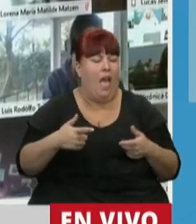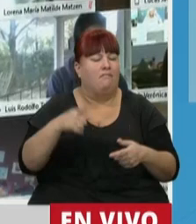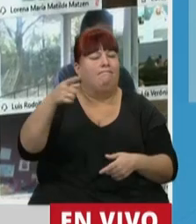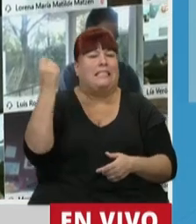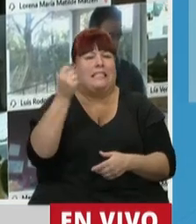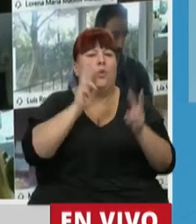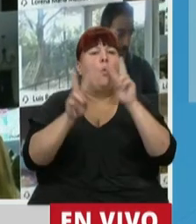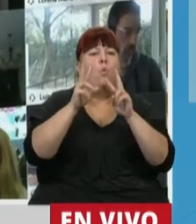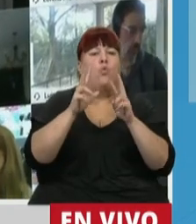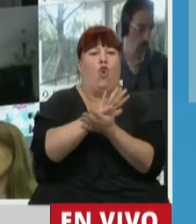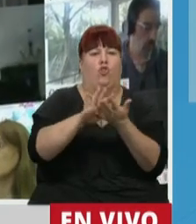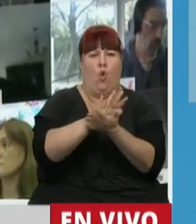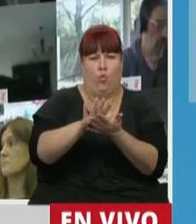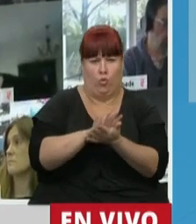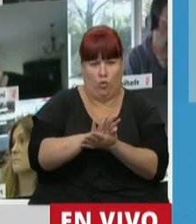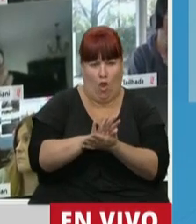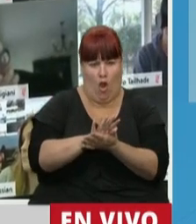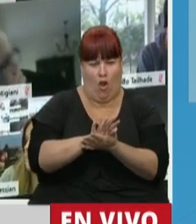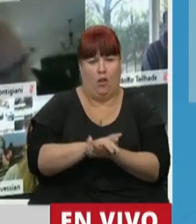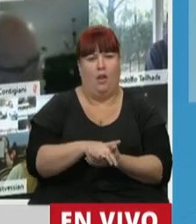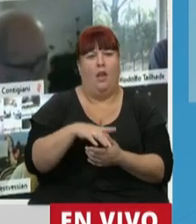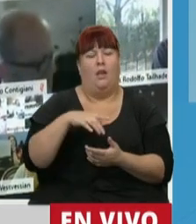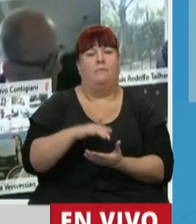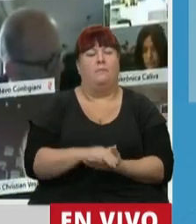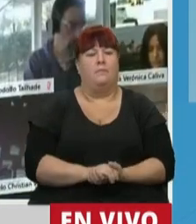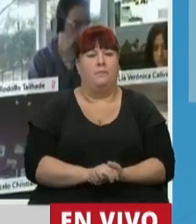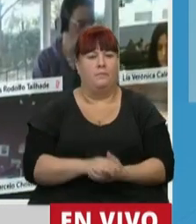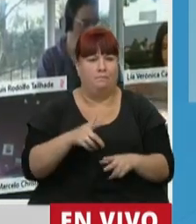intentado dar respuesta a las desastres.